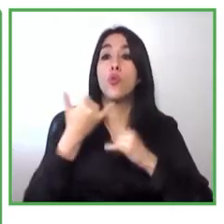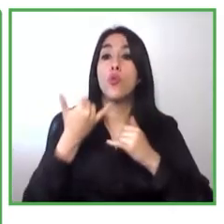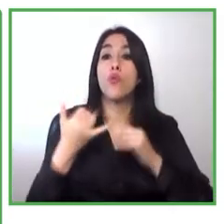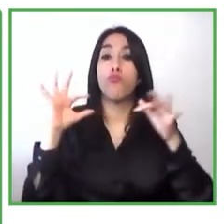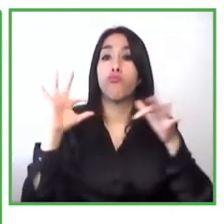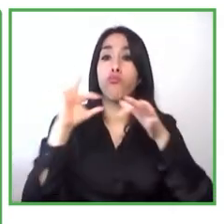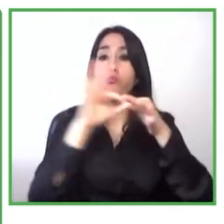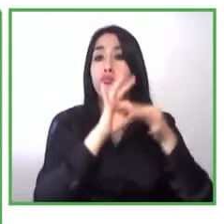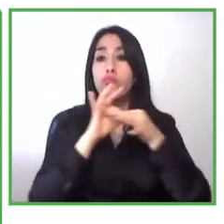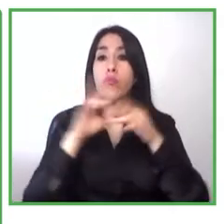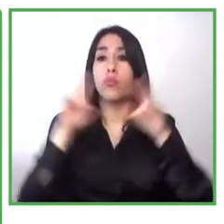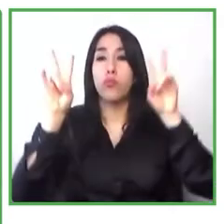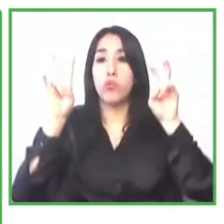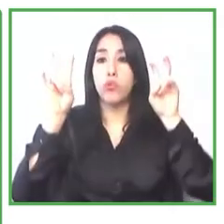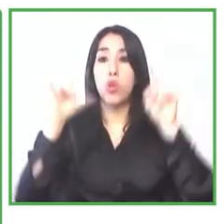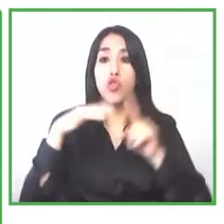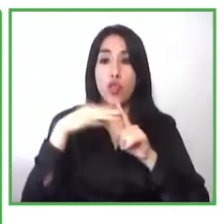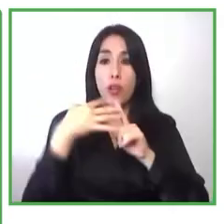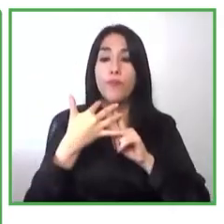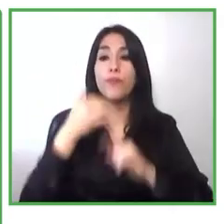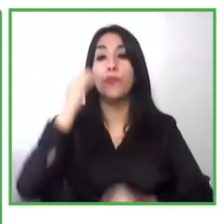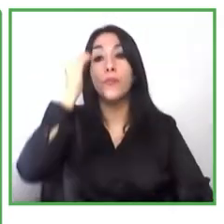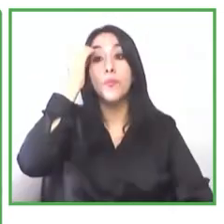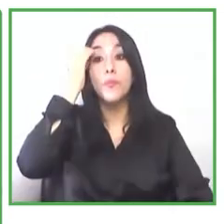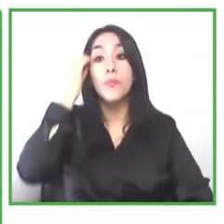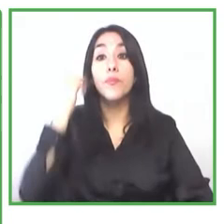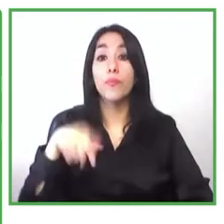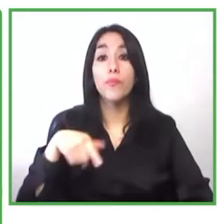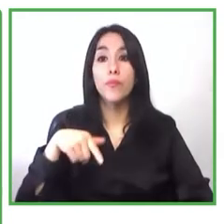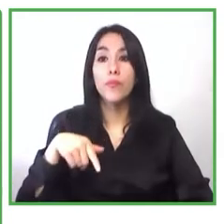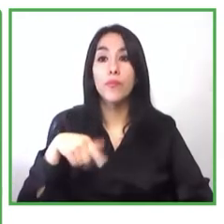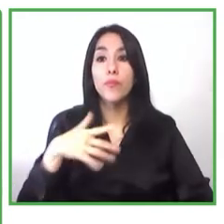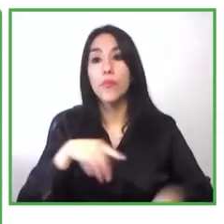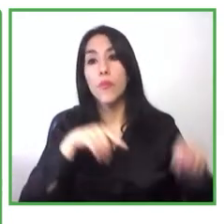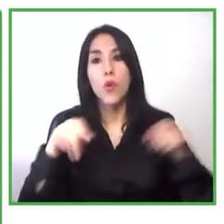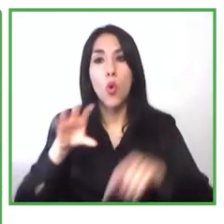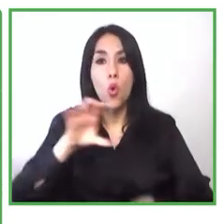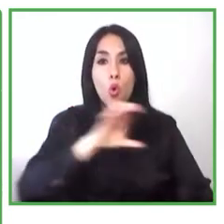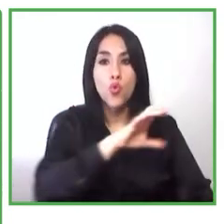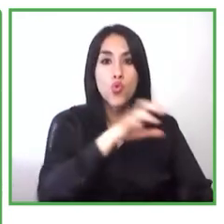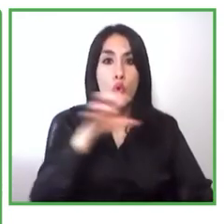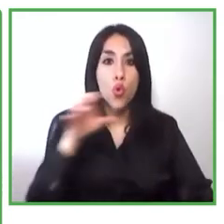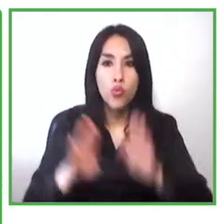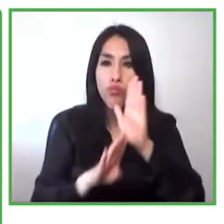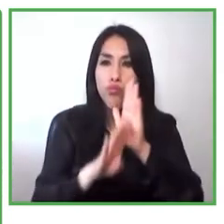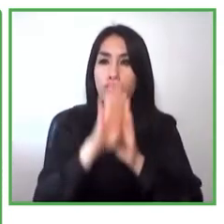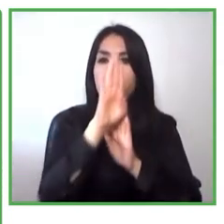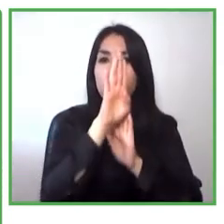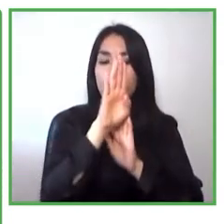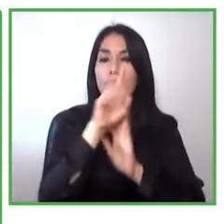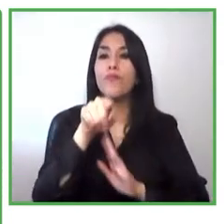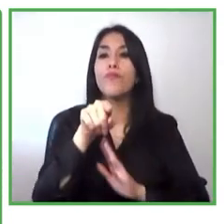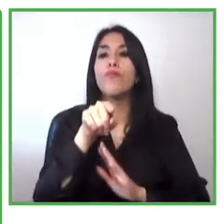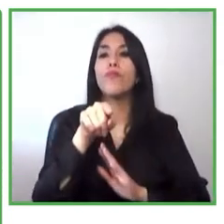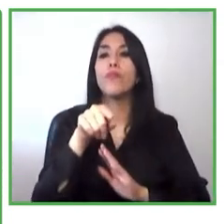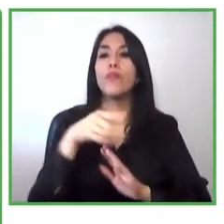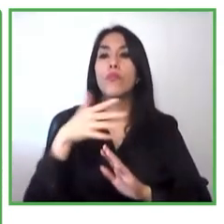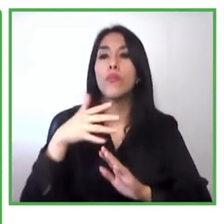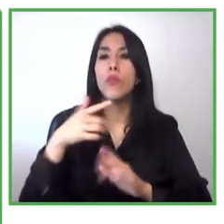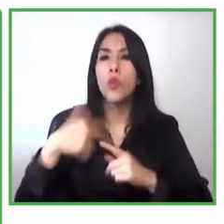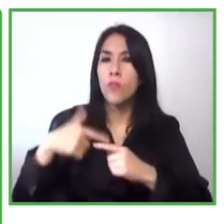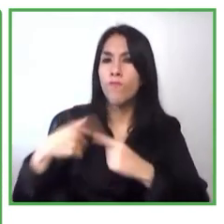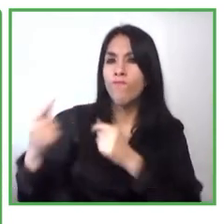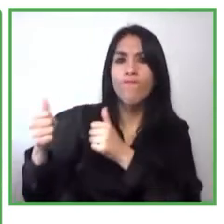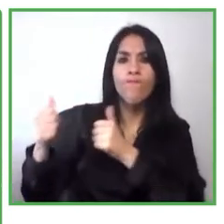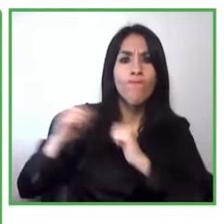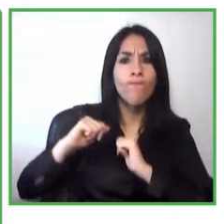muchos de nuestros países, países en desarrollo, países con muchos desafíos en términos de inclusión social, se han generado una serie de ecosistemas de apoyo